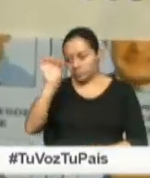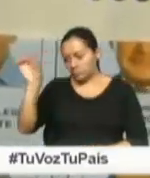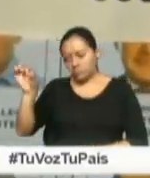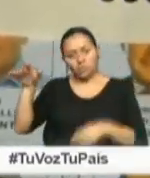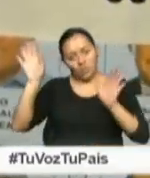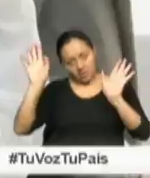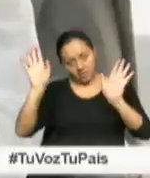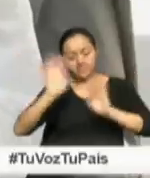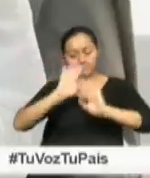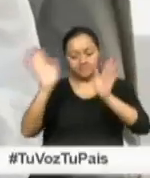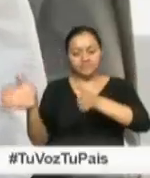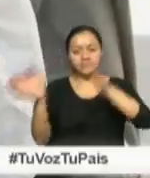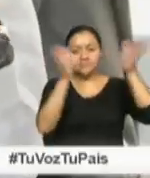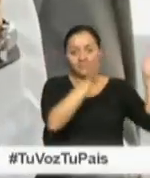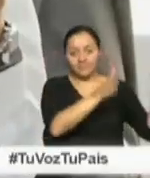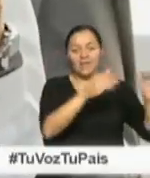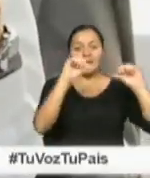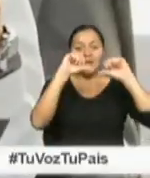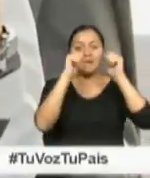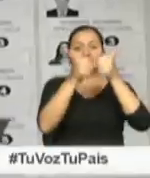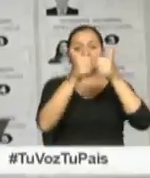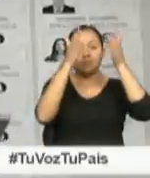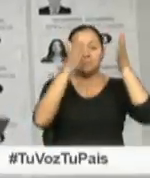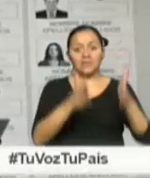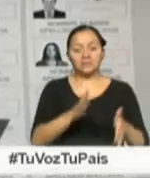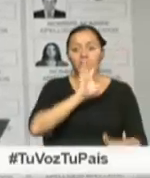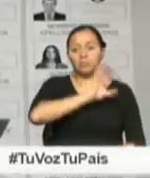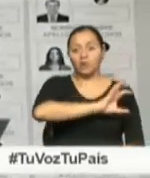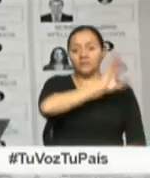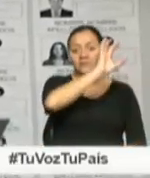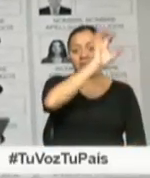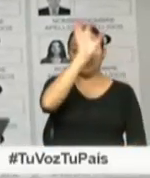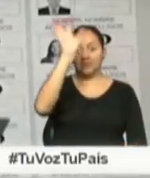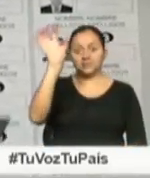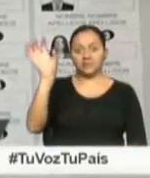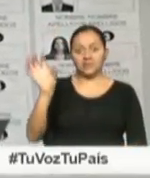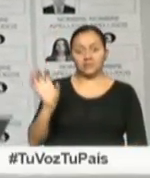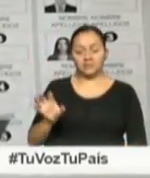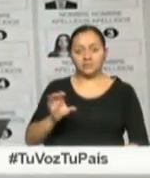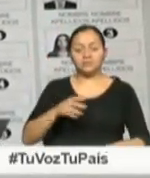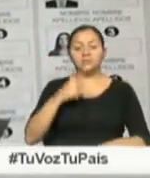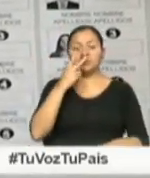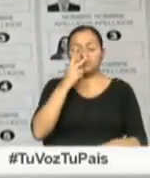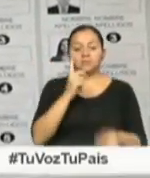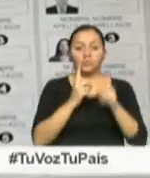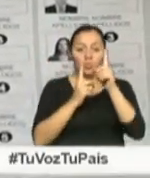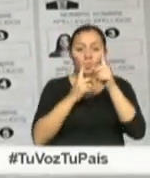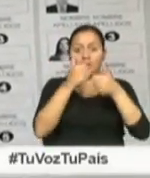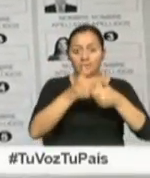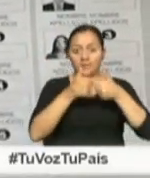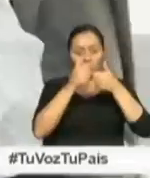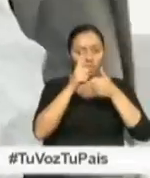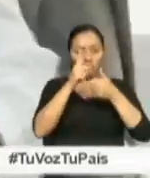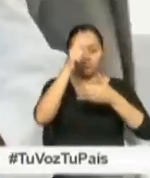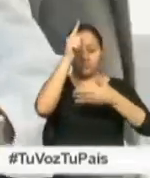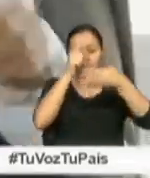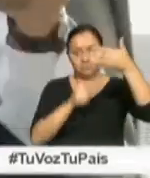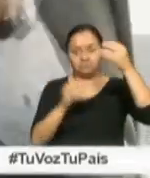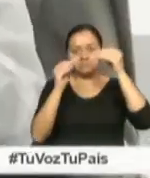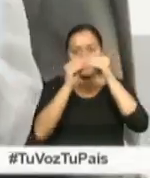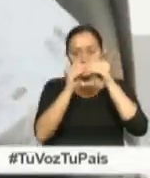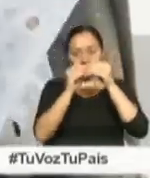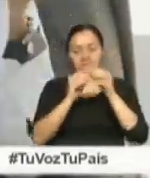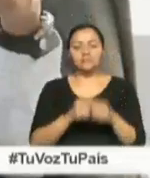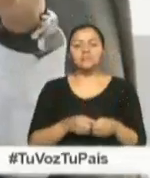Vamos a tener la dignidad de asambleístas provinciales, en el que elijo más obviamente más de un candidato. Elijo